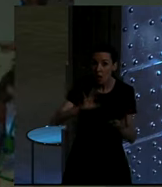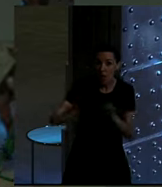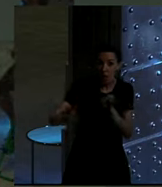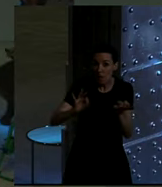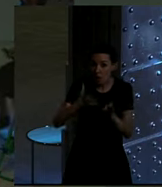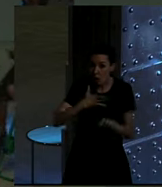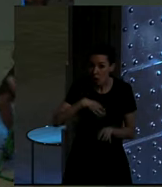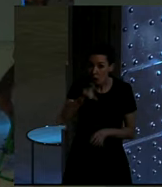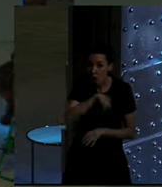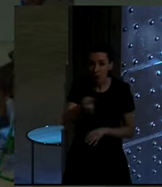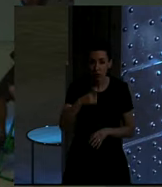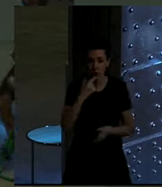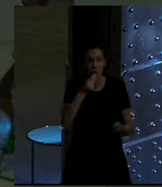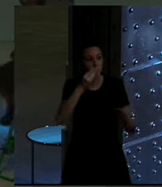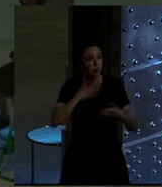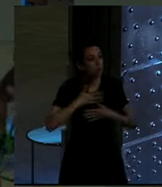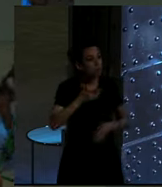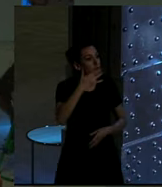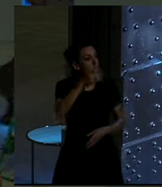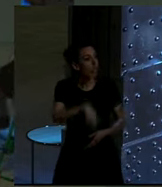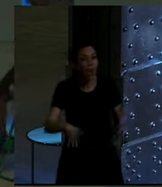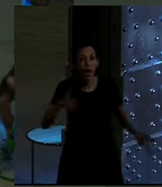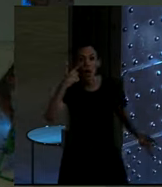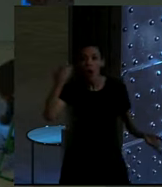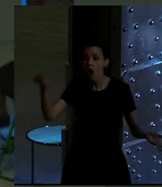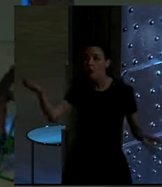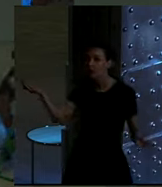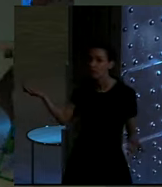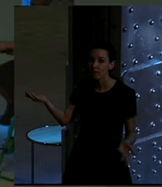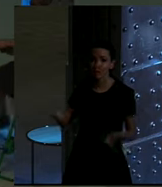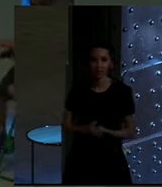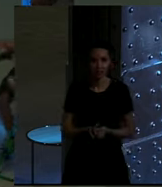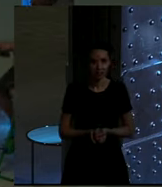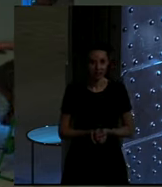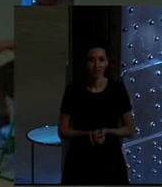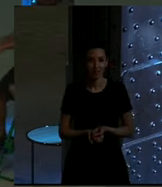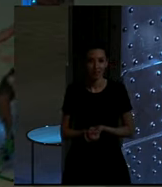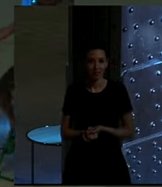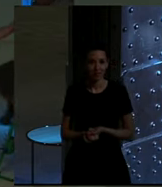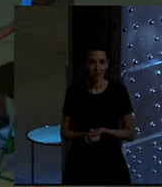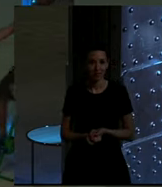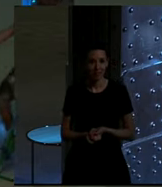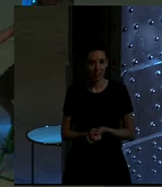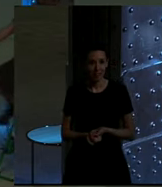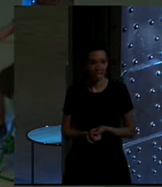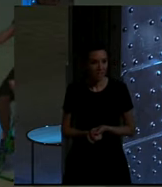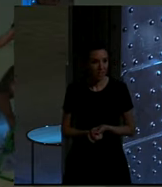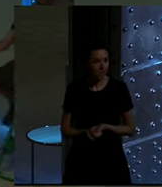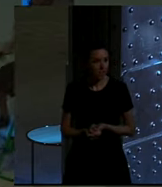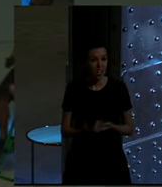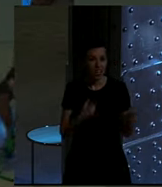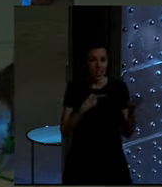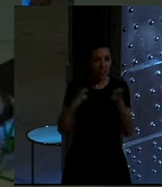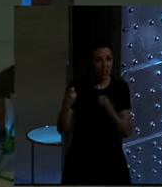Vale, único... ¿Quién me sustituye? ¿Quién va a sustituir a Carmelo? Vale. Pluriempleo. ¿Necesitamos